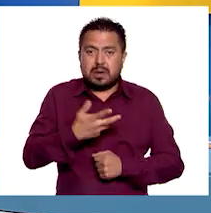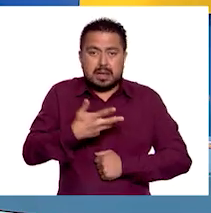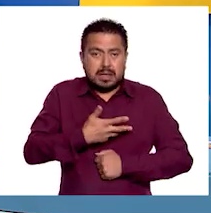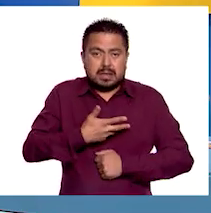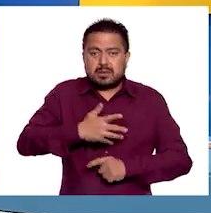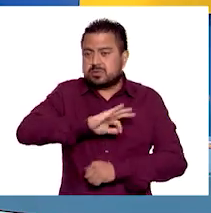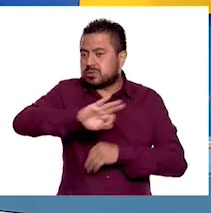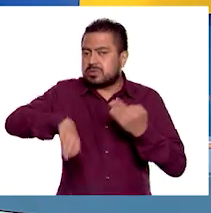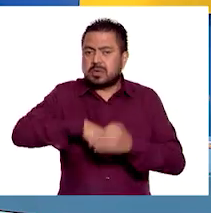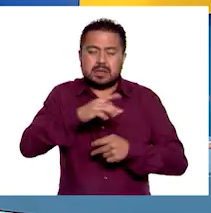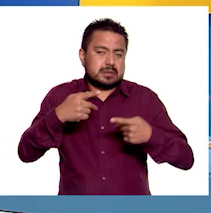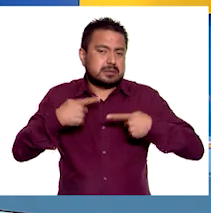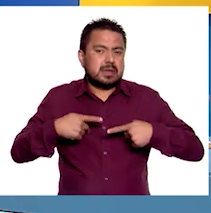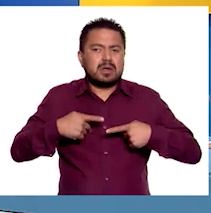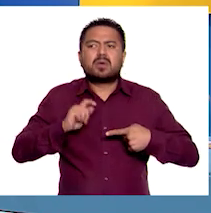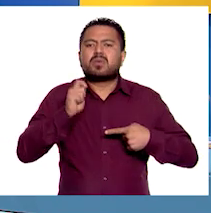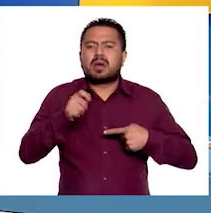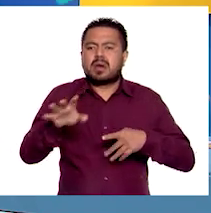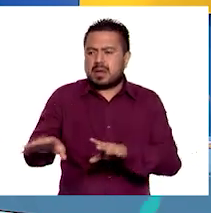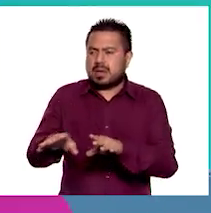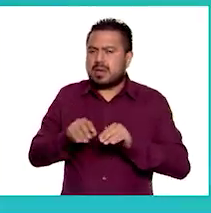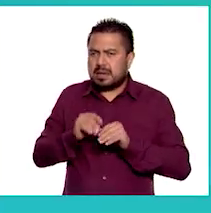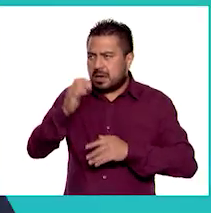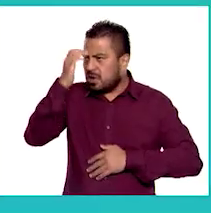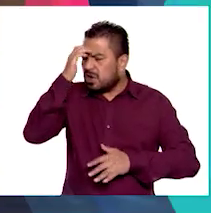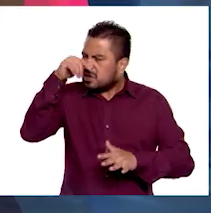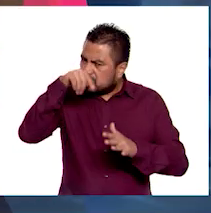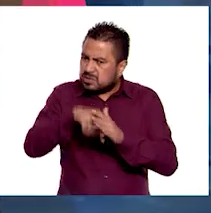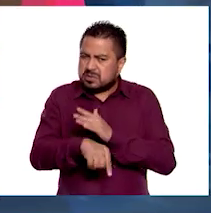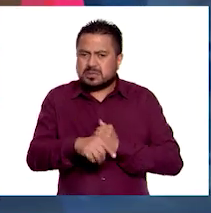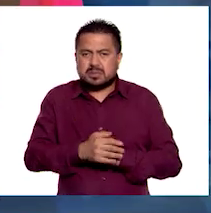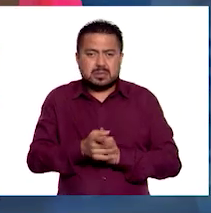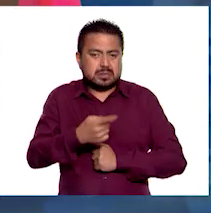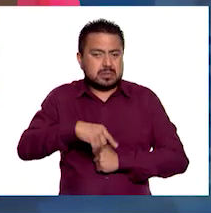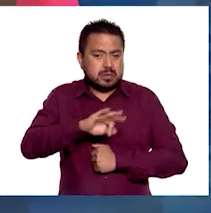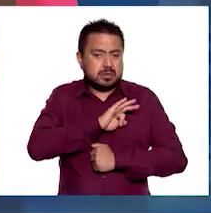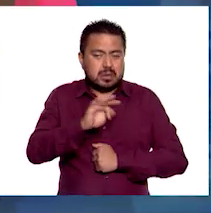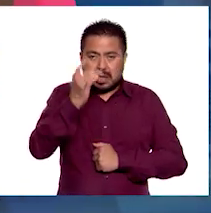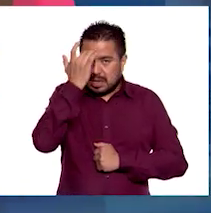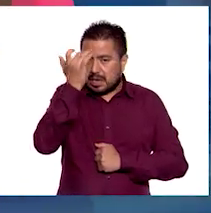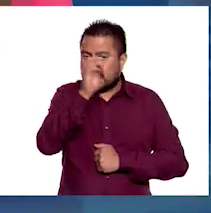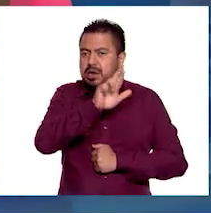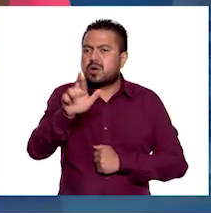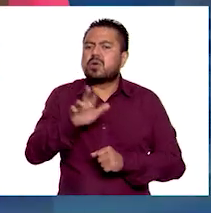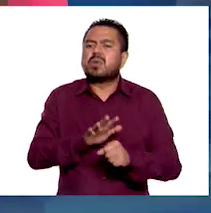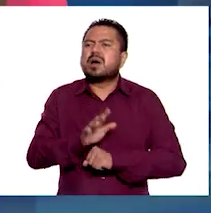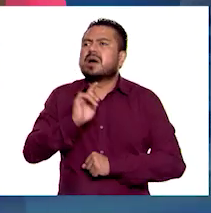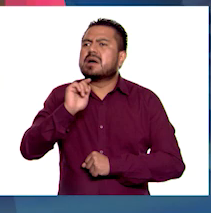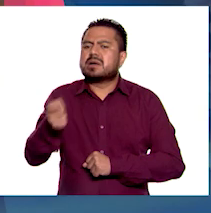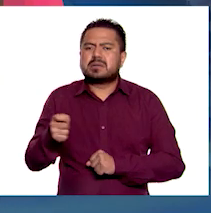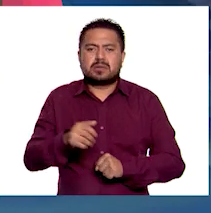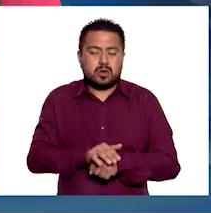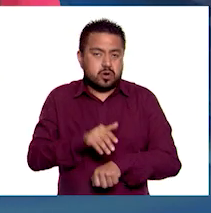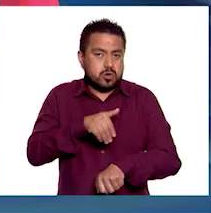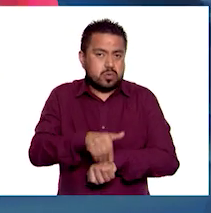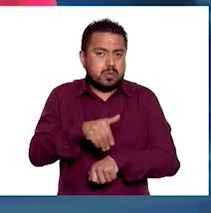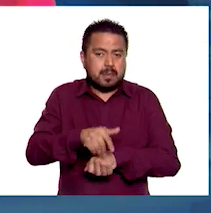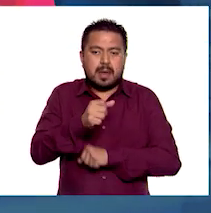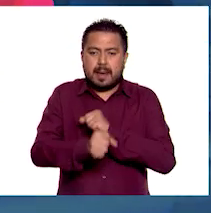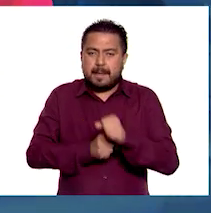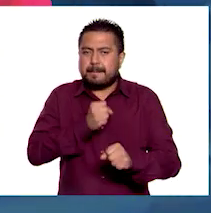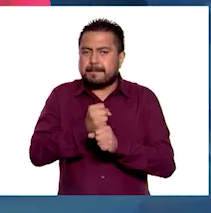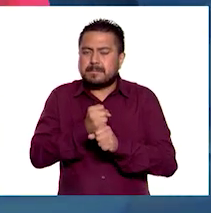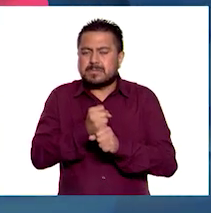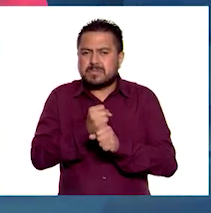tenemos los seres humanos de adquirir conocimientos que se puede reconocer a través de el número de años de